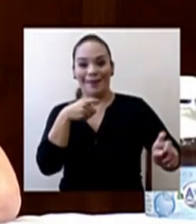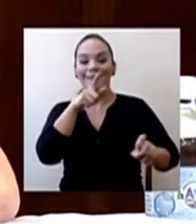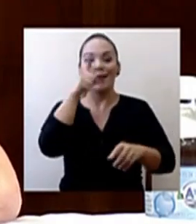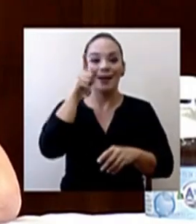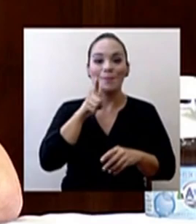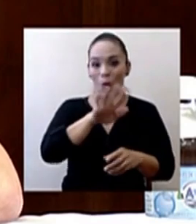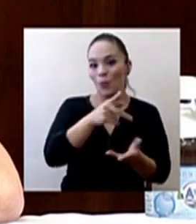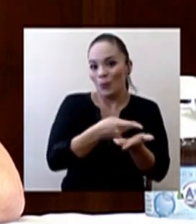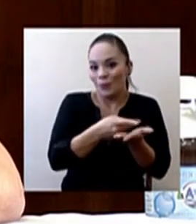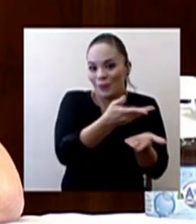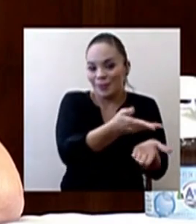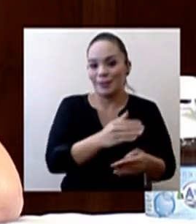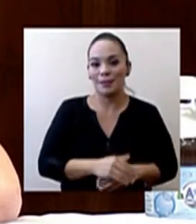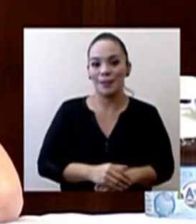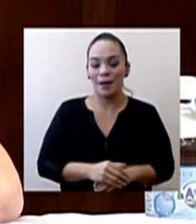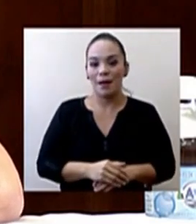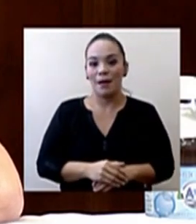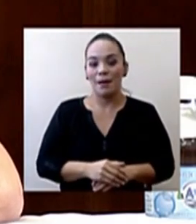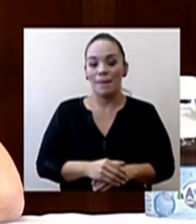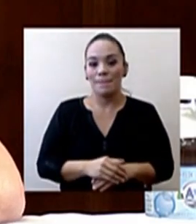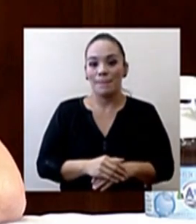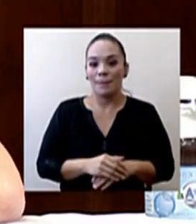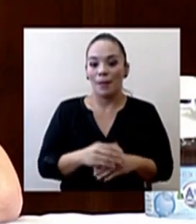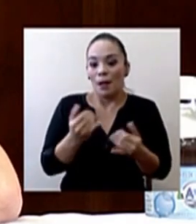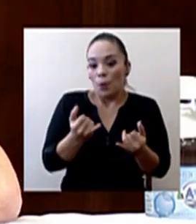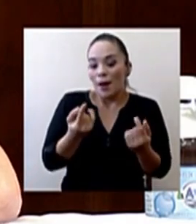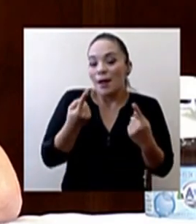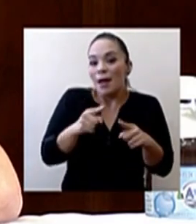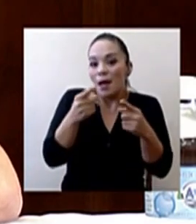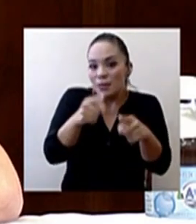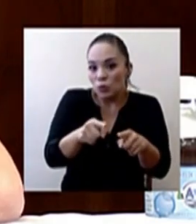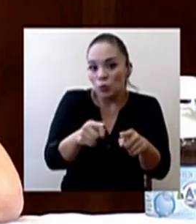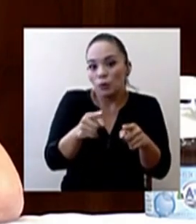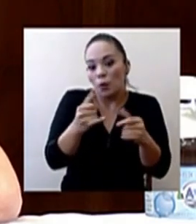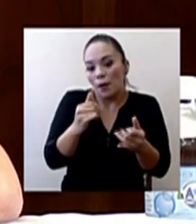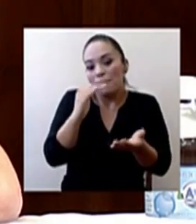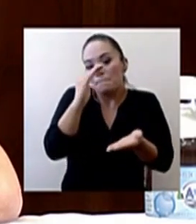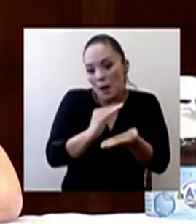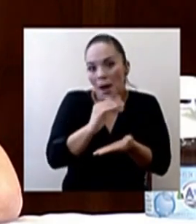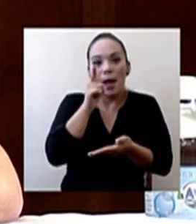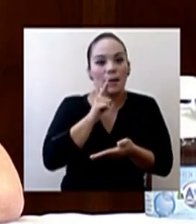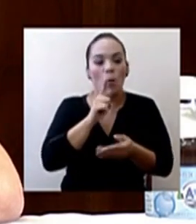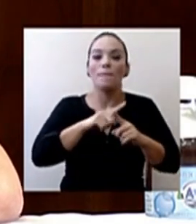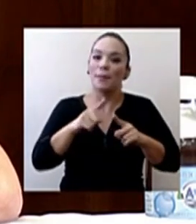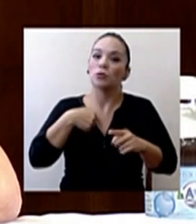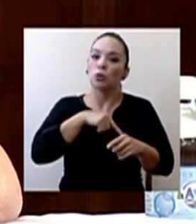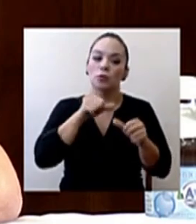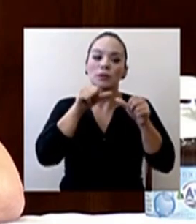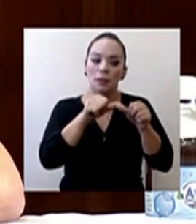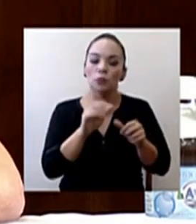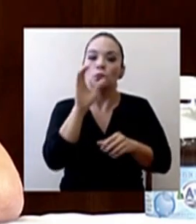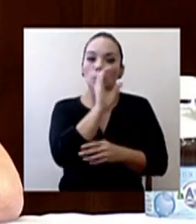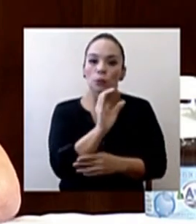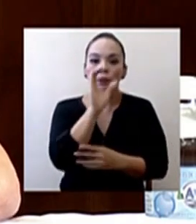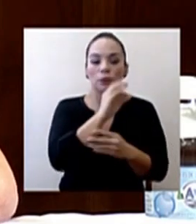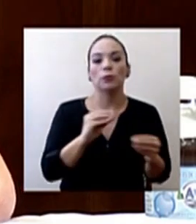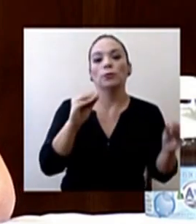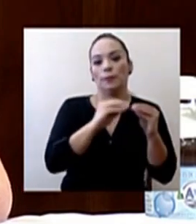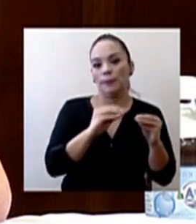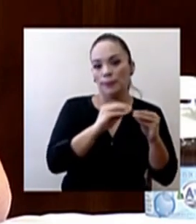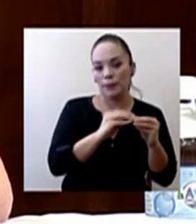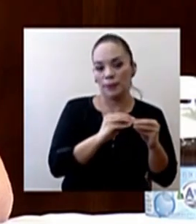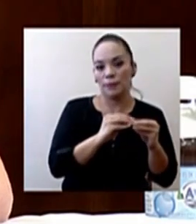Por el momento, pues, los casos o la incidencia de casos ha sido baja, pero se sigue buscando y de hecho, pues, estamos